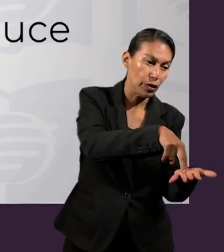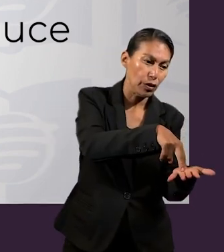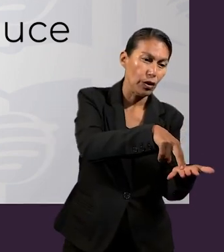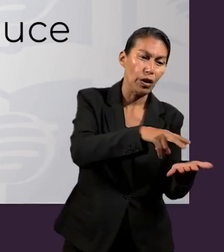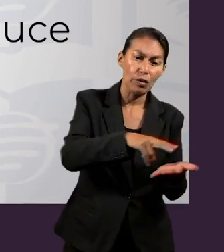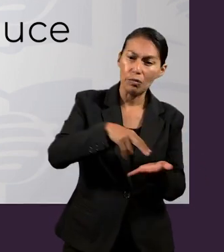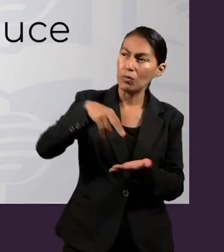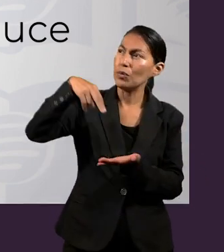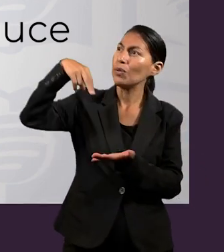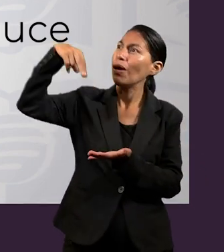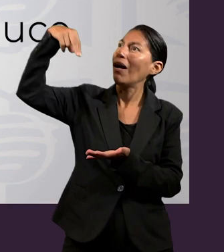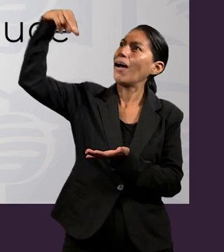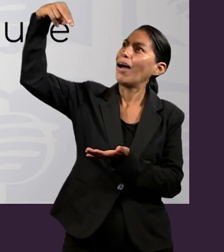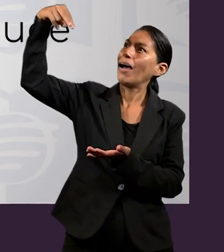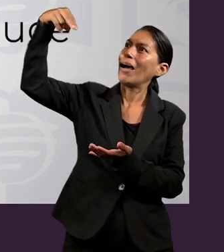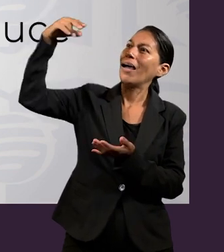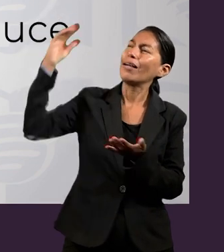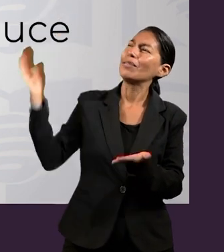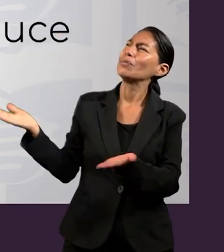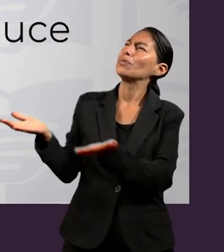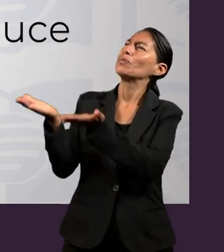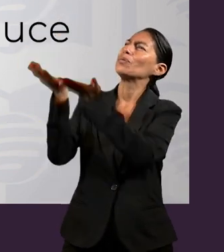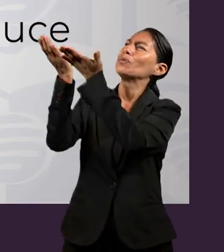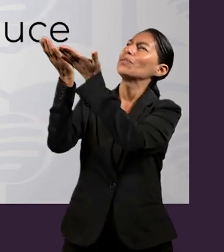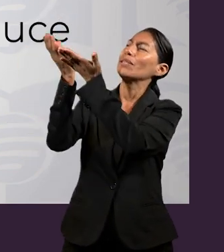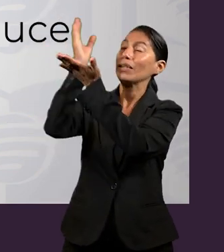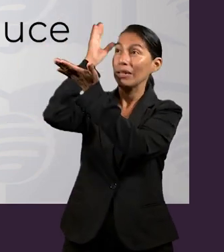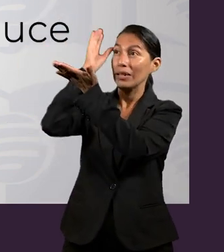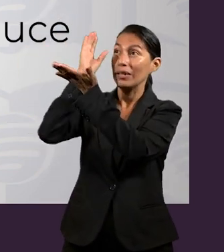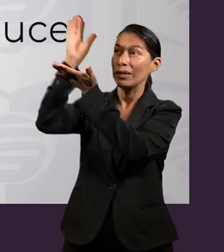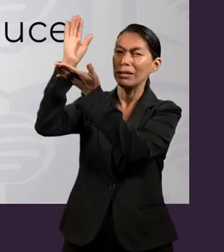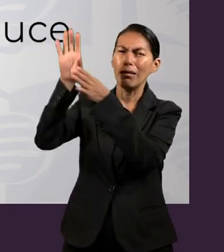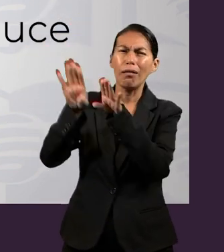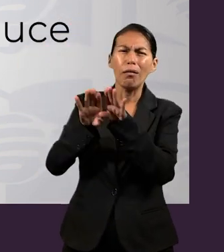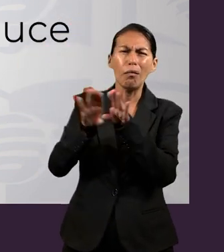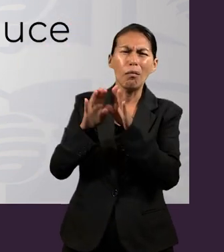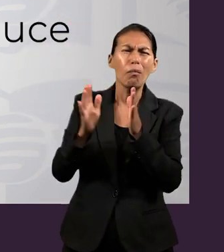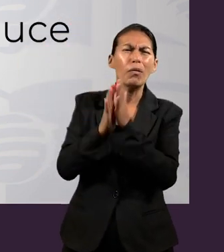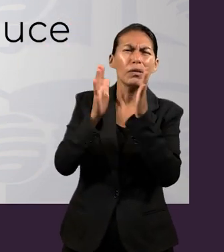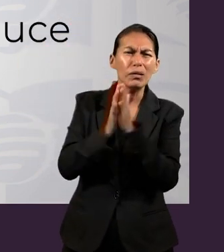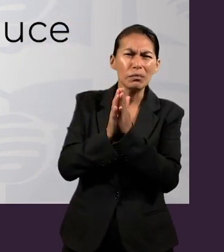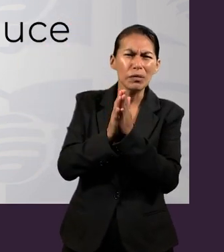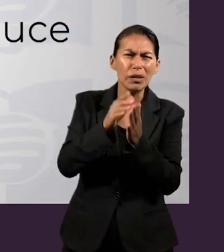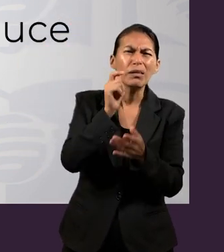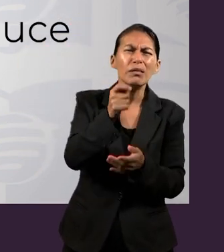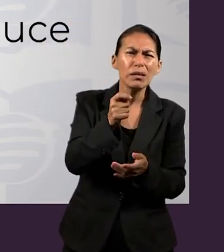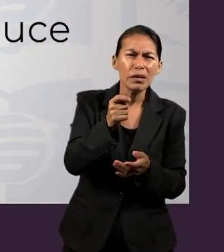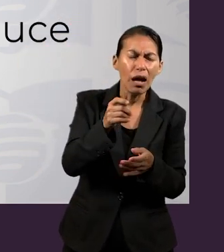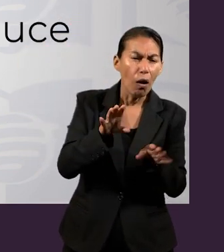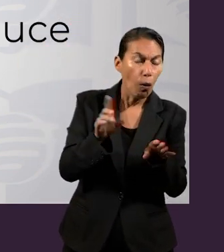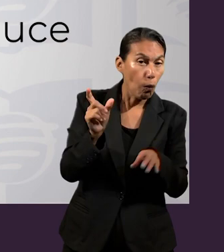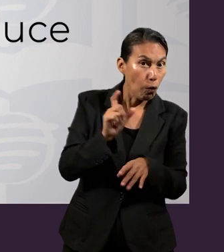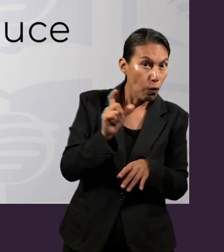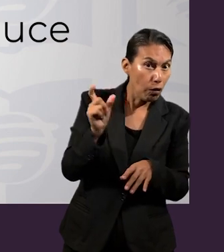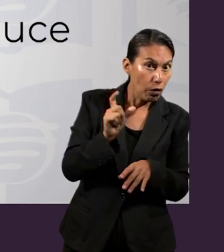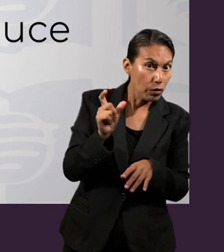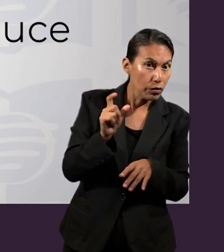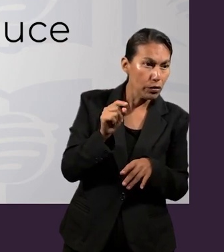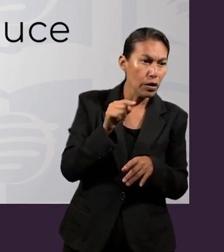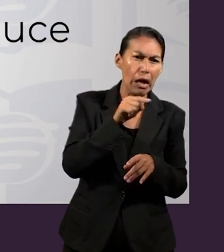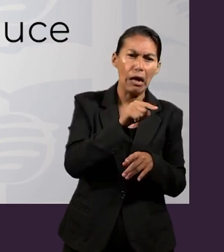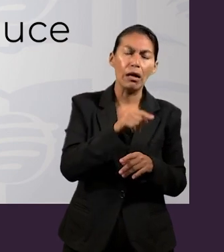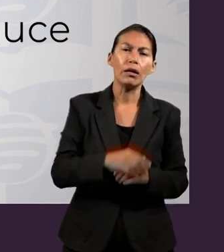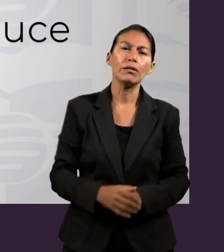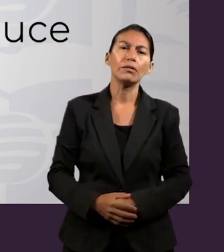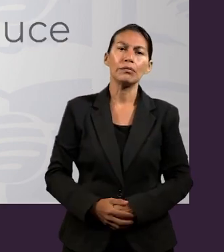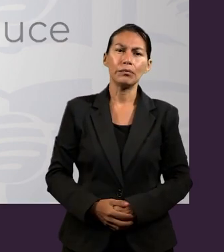Cristo? ¿Cuándo se produce esto según Efesios 2 y los versículos 6 y 7?